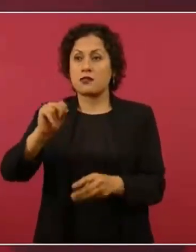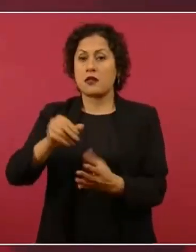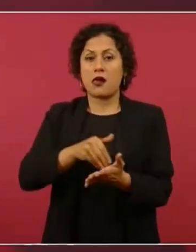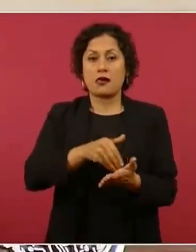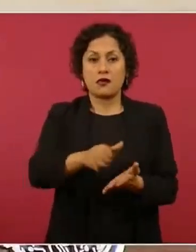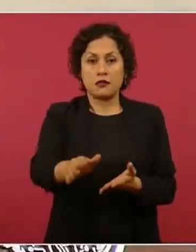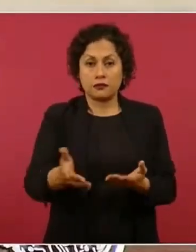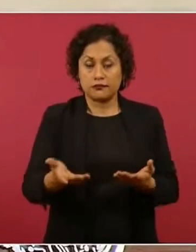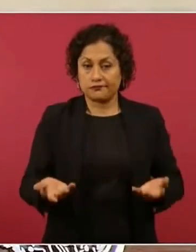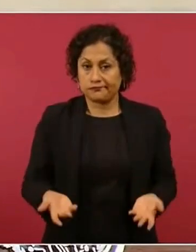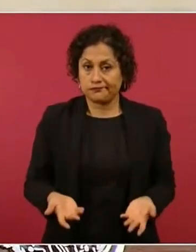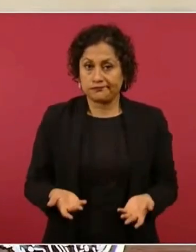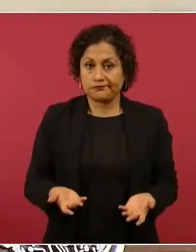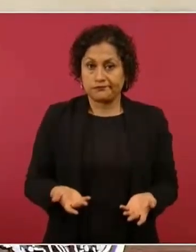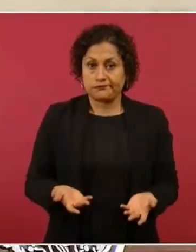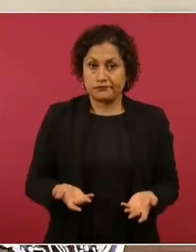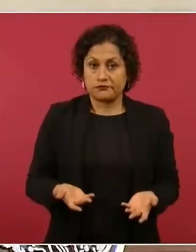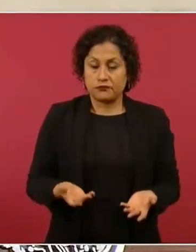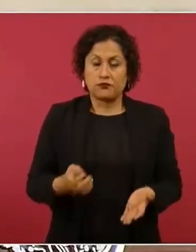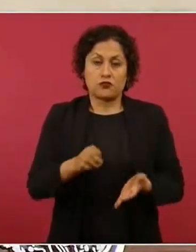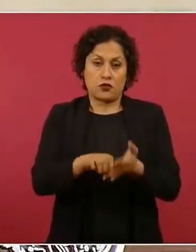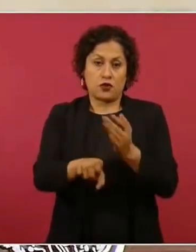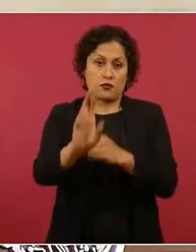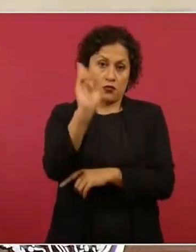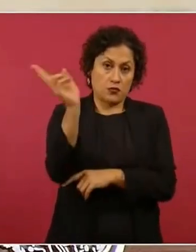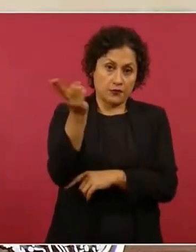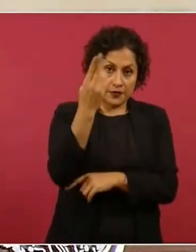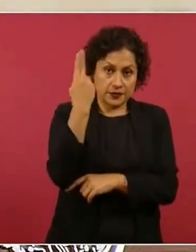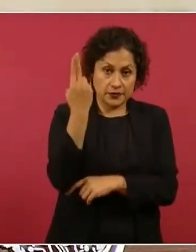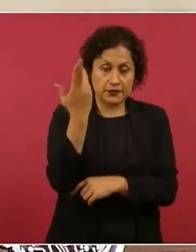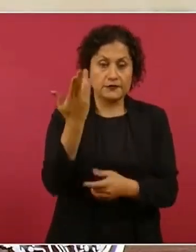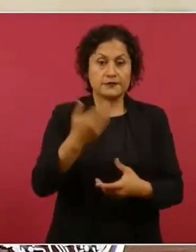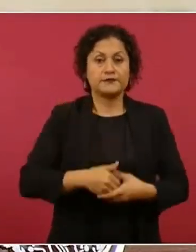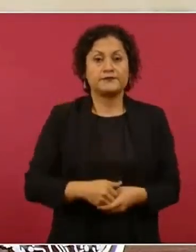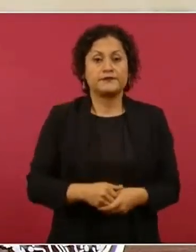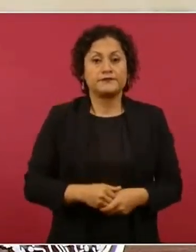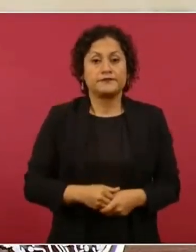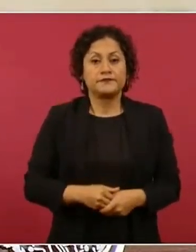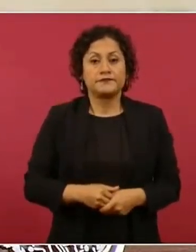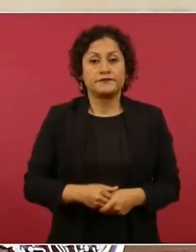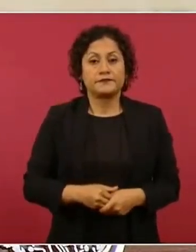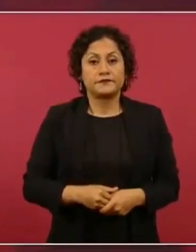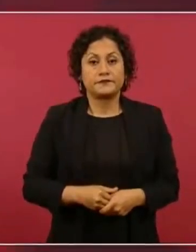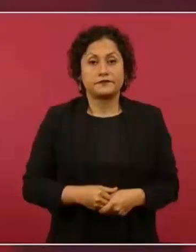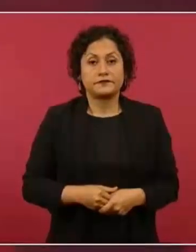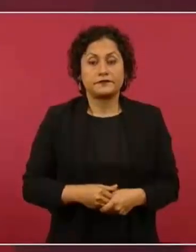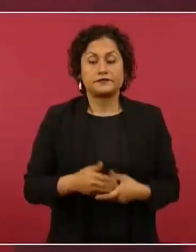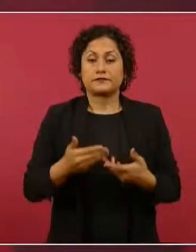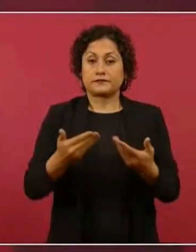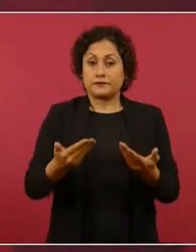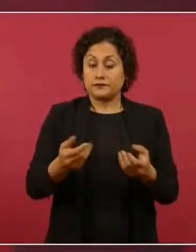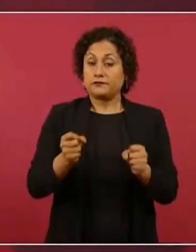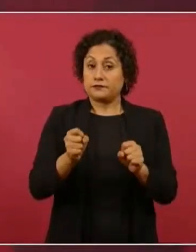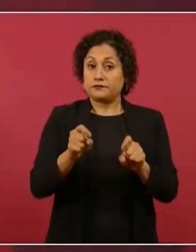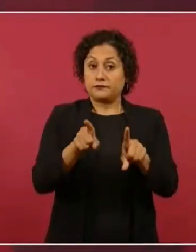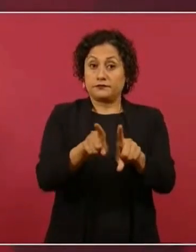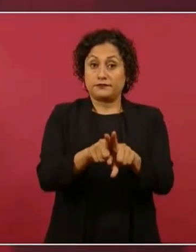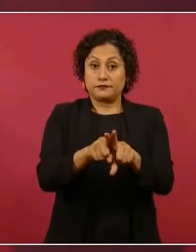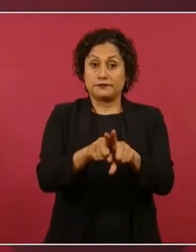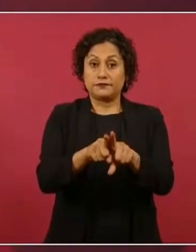de nivel licenciatura y también se limitó mucho